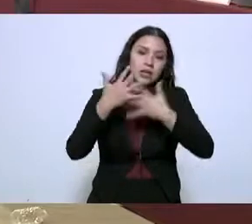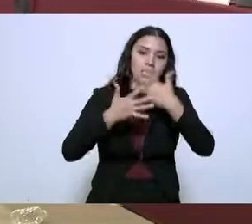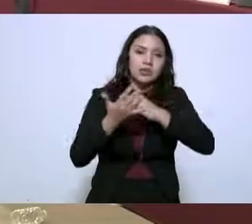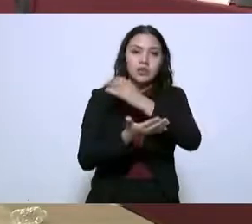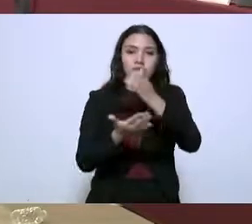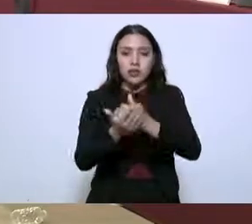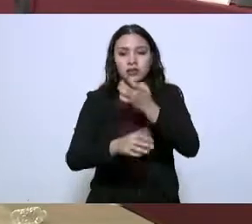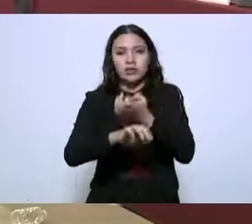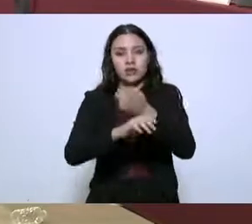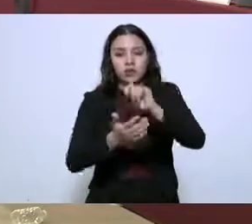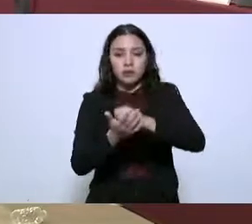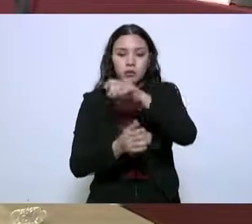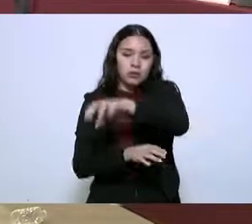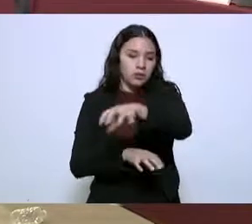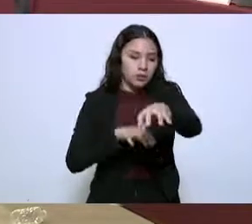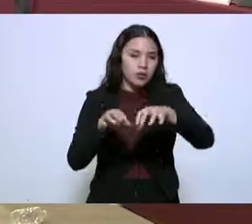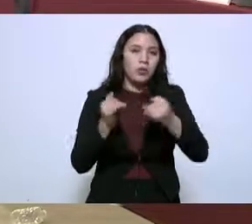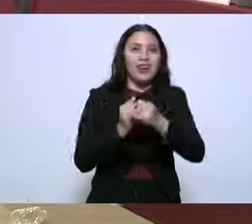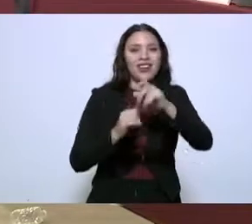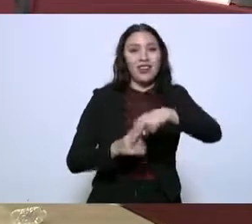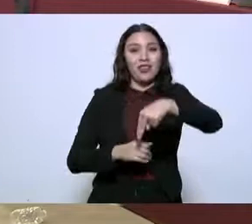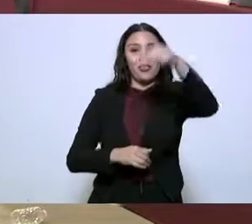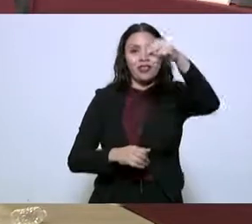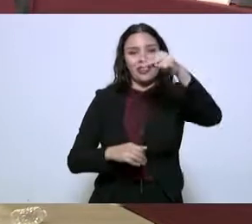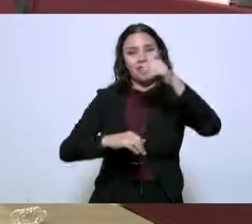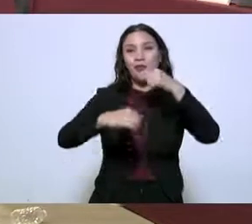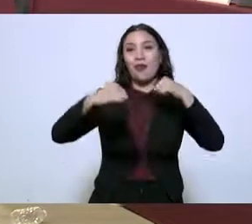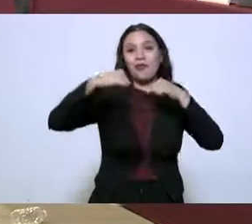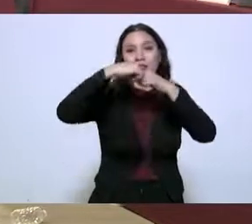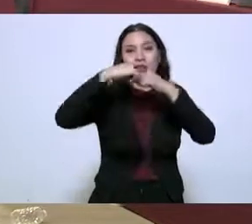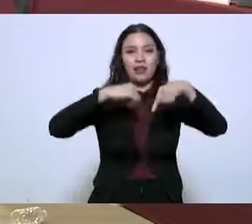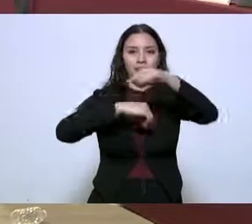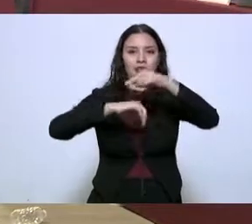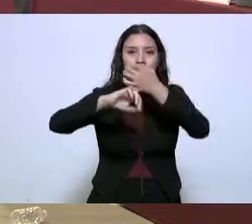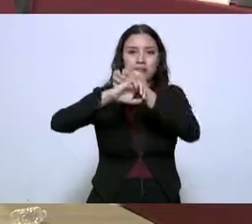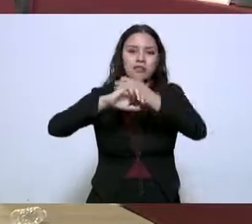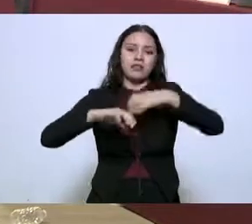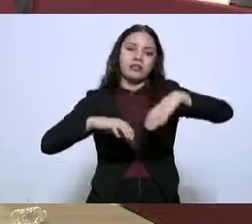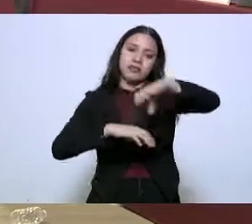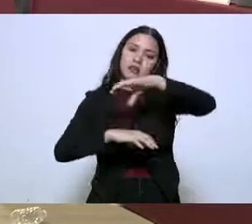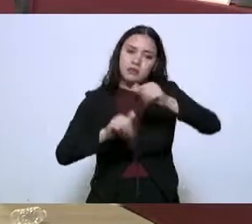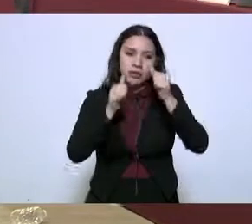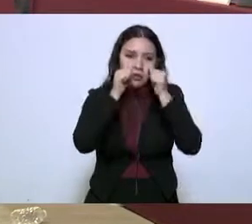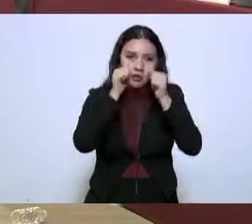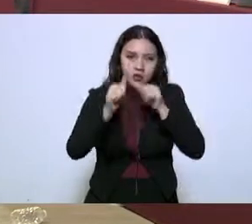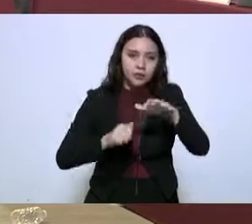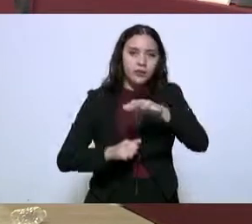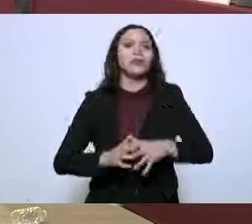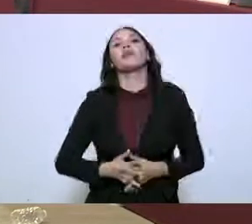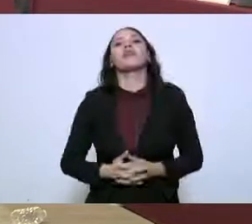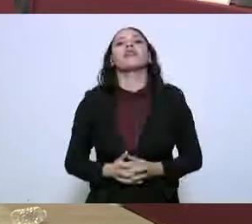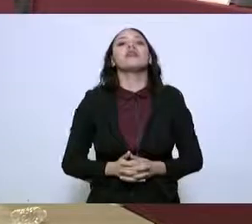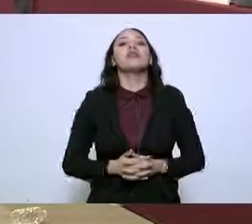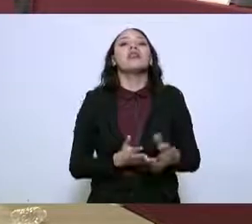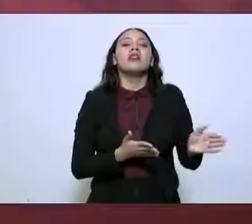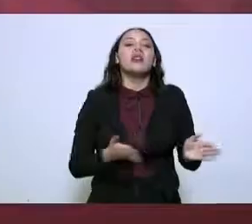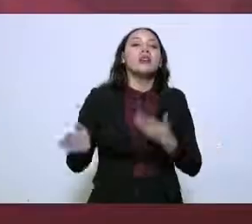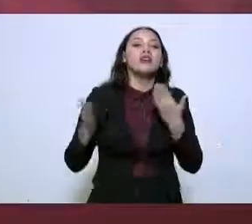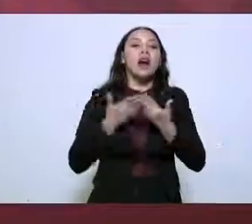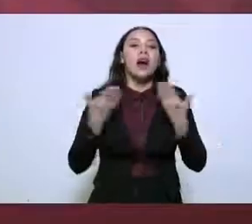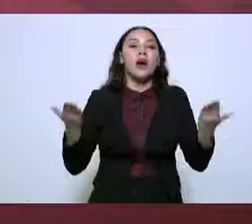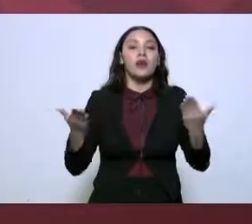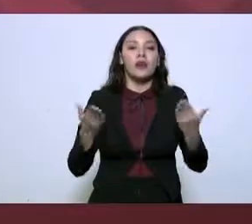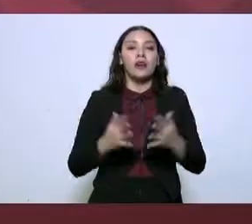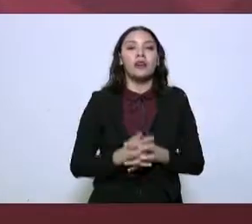bueno, la parte fronteriza, todo lo que es la frontera chica, ahí está presente la octava. En cuanto a